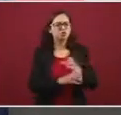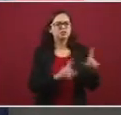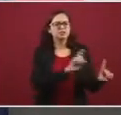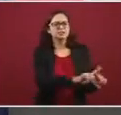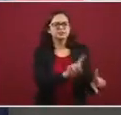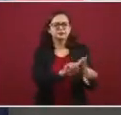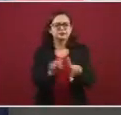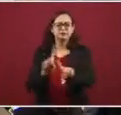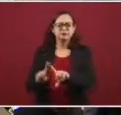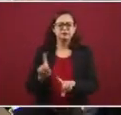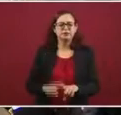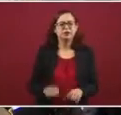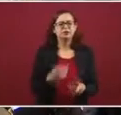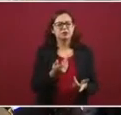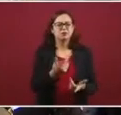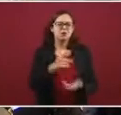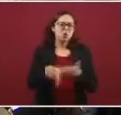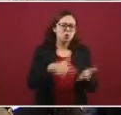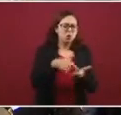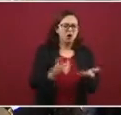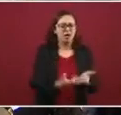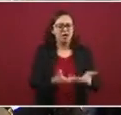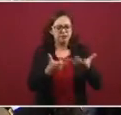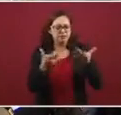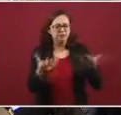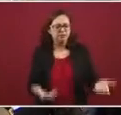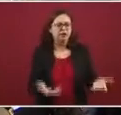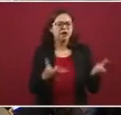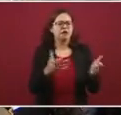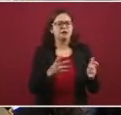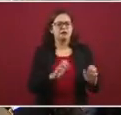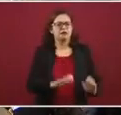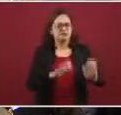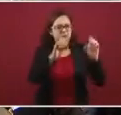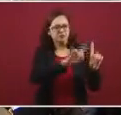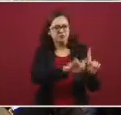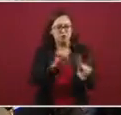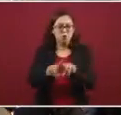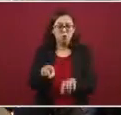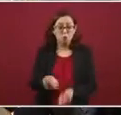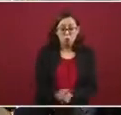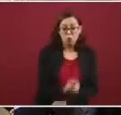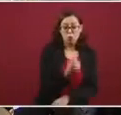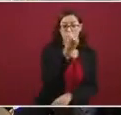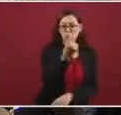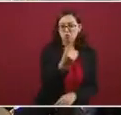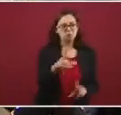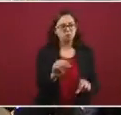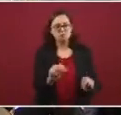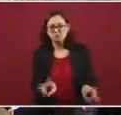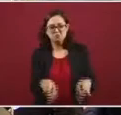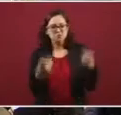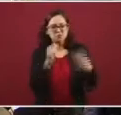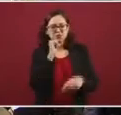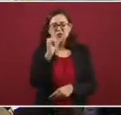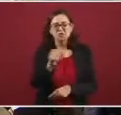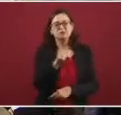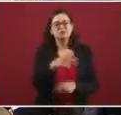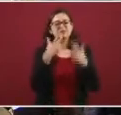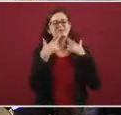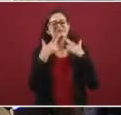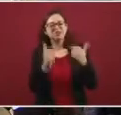rancho, una tinta, se va a entregar